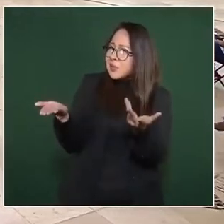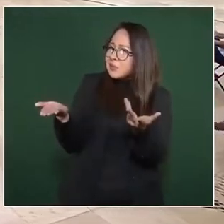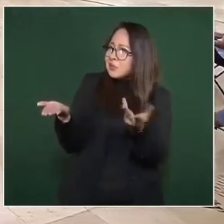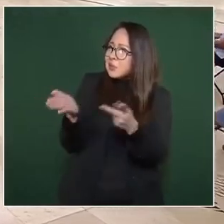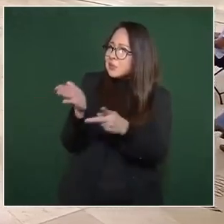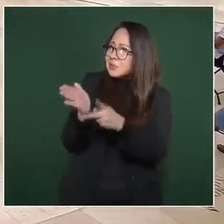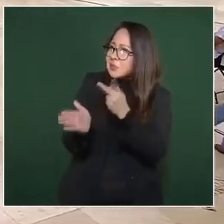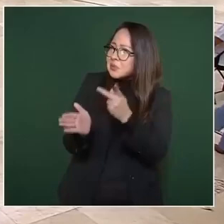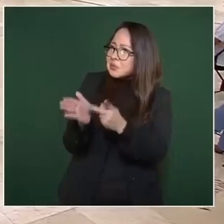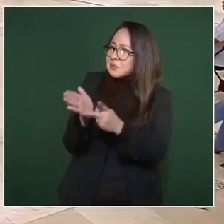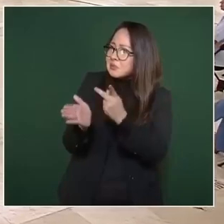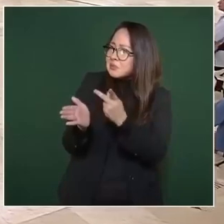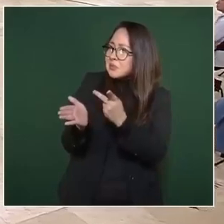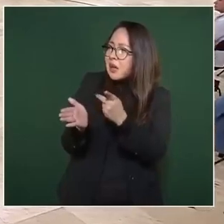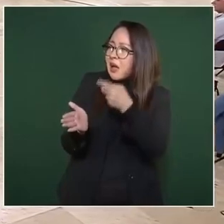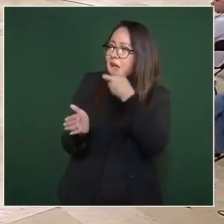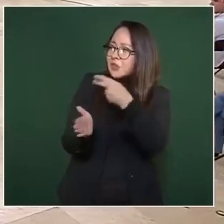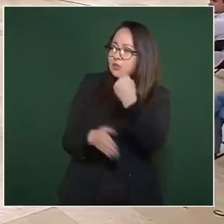Eso se llama karma